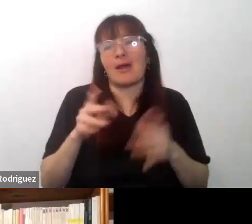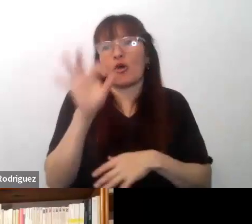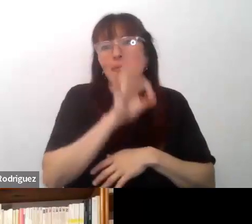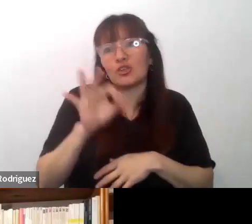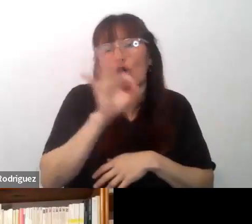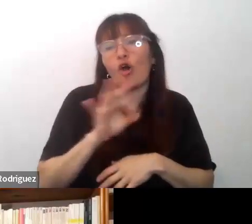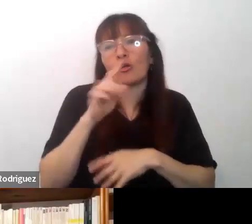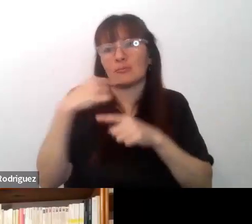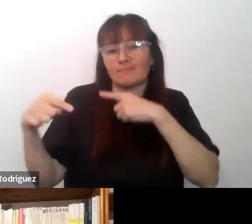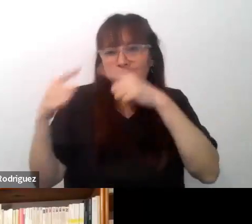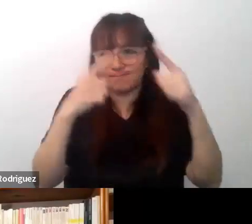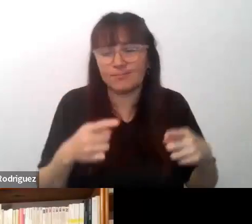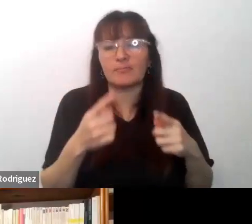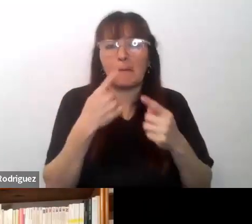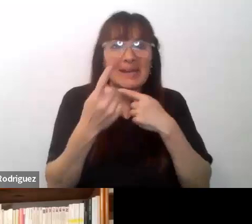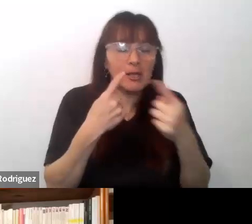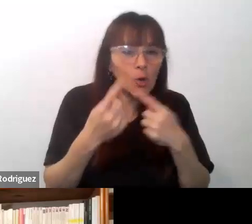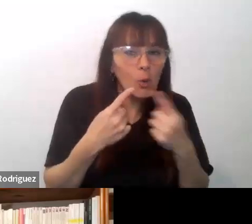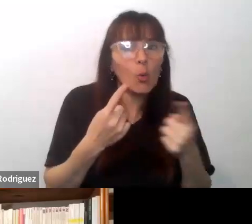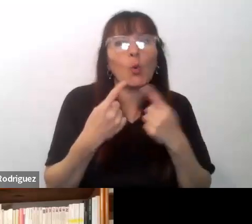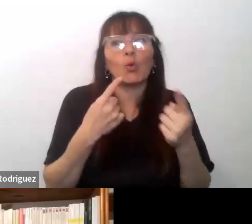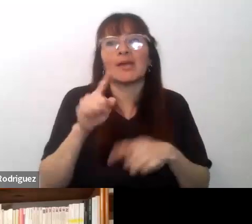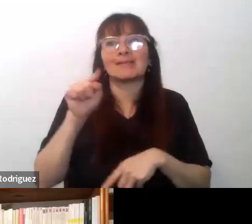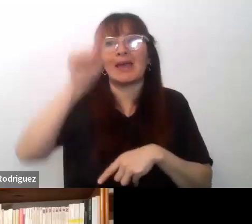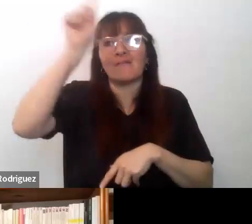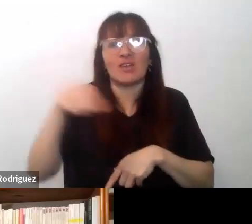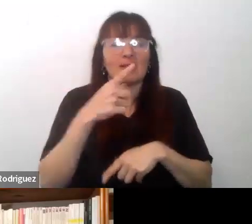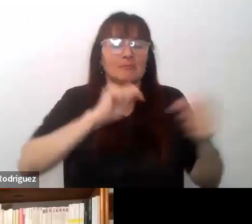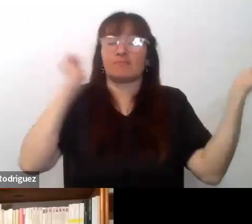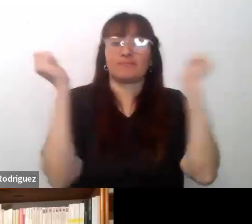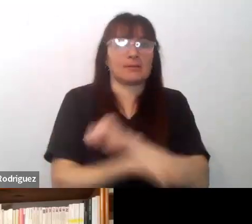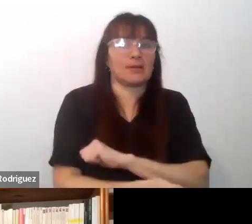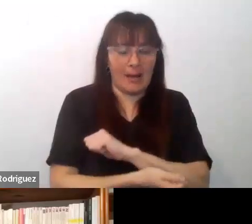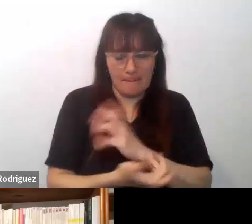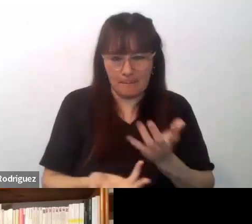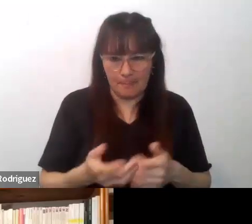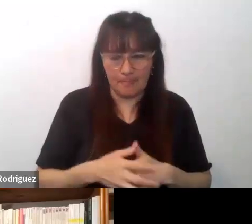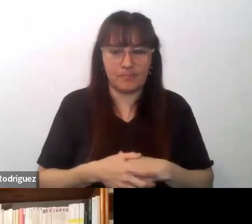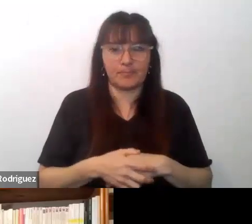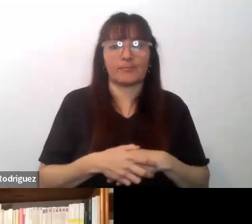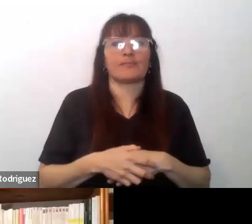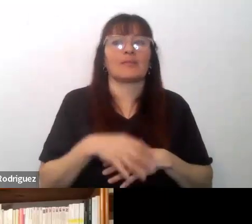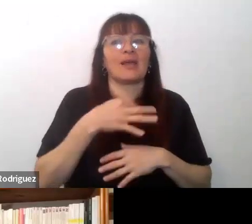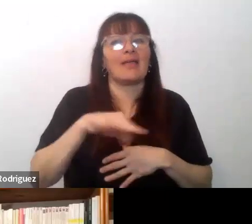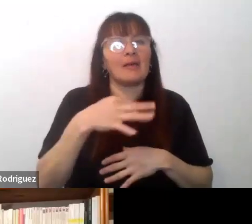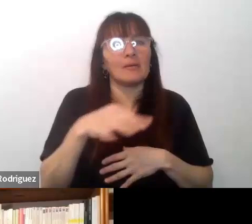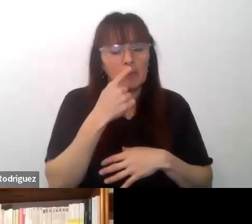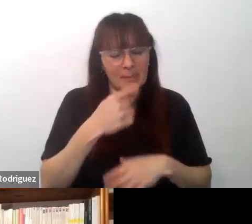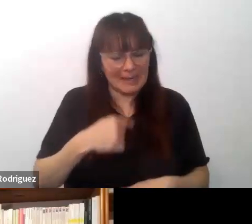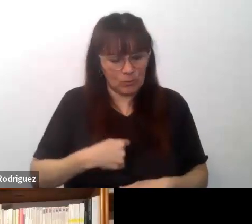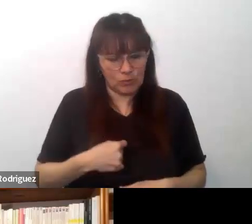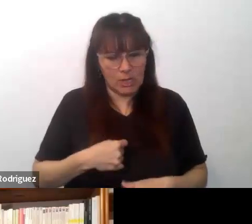interrogación para producir cambios porque cuestionar las propias